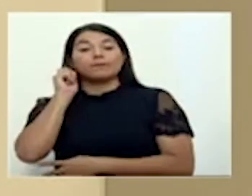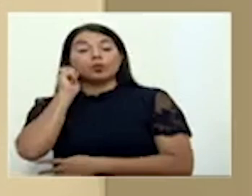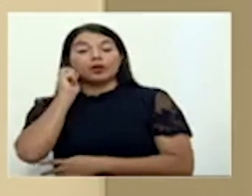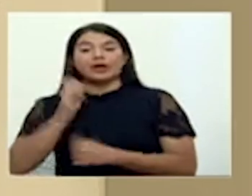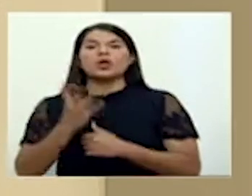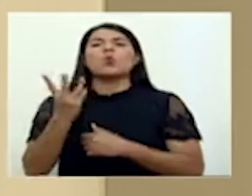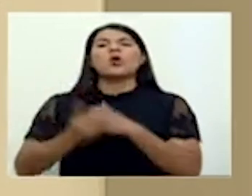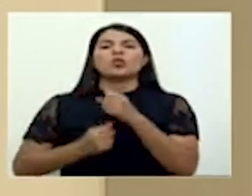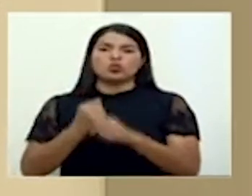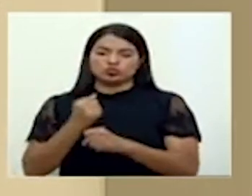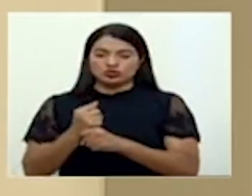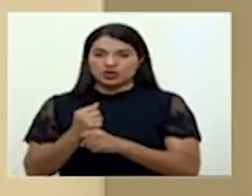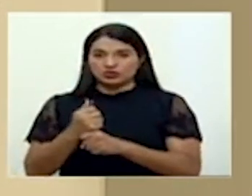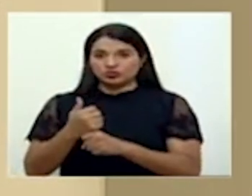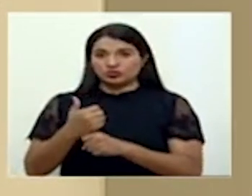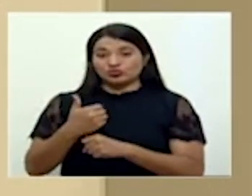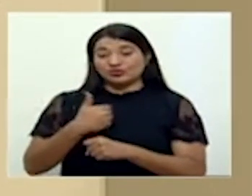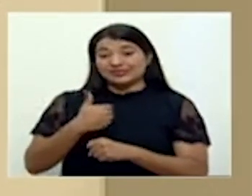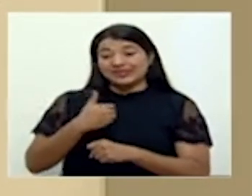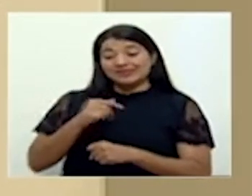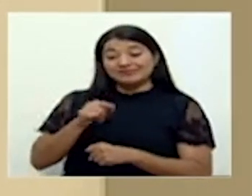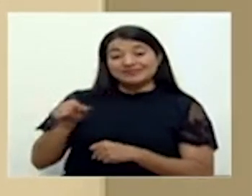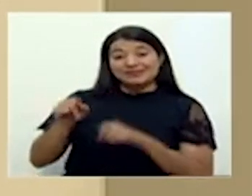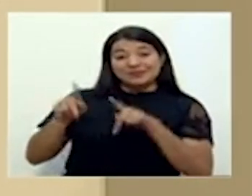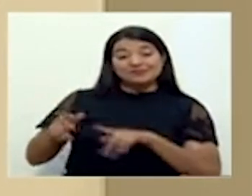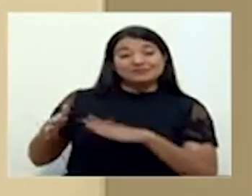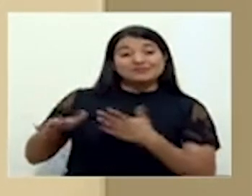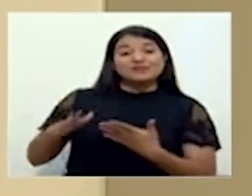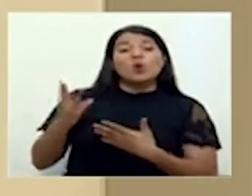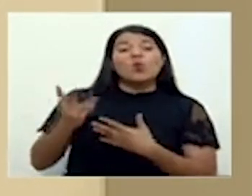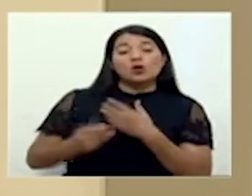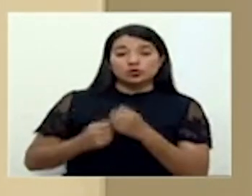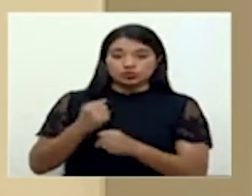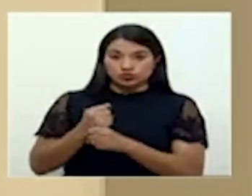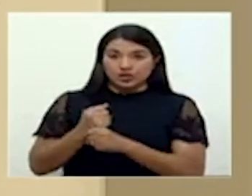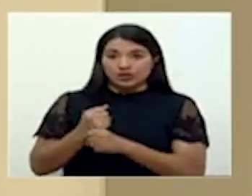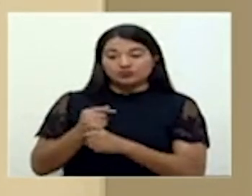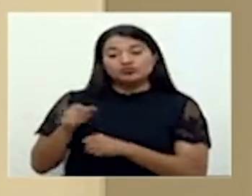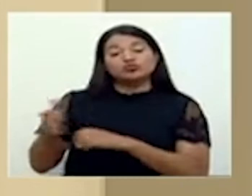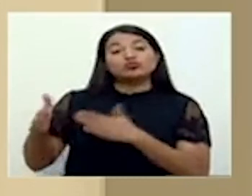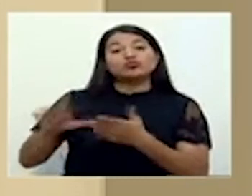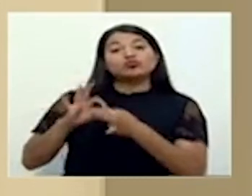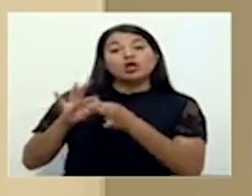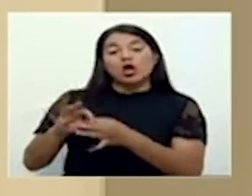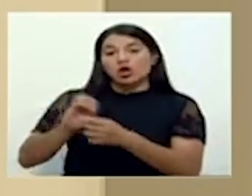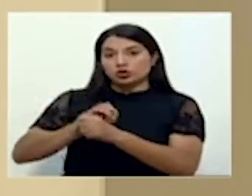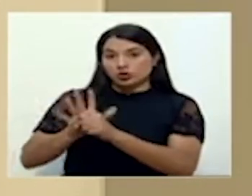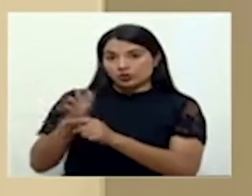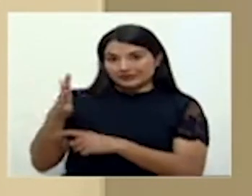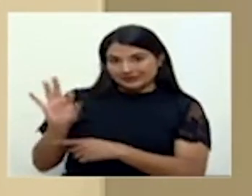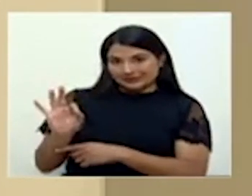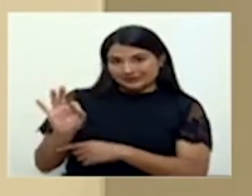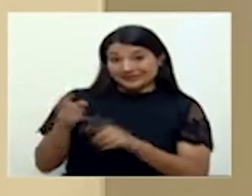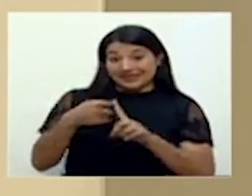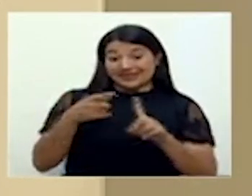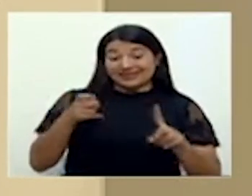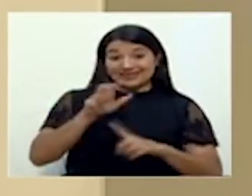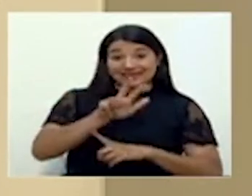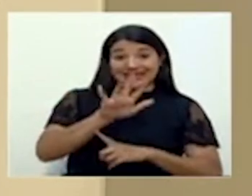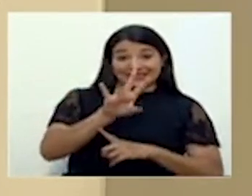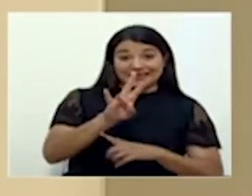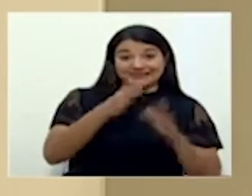edad de estas personas que lamentablemente fallecieron asociados al COVID-19 va desde los 37